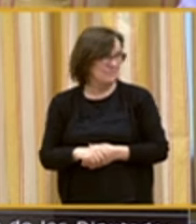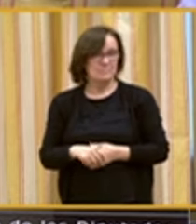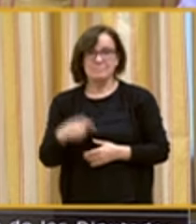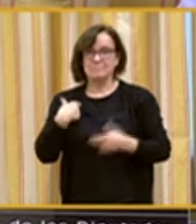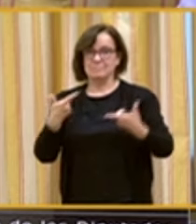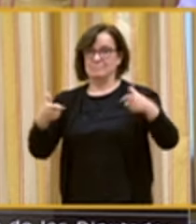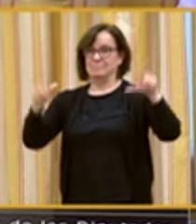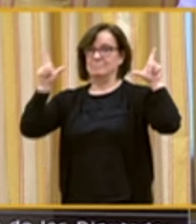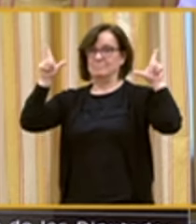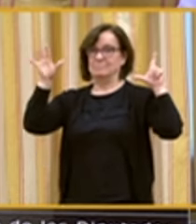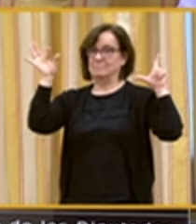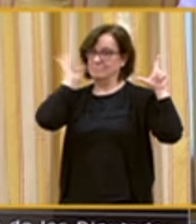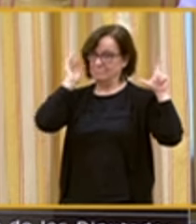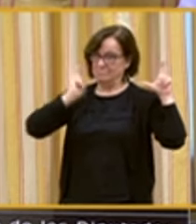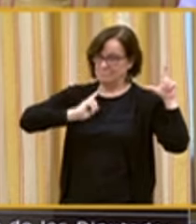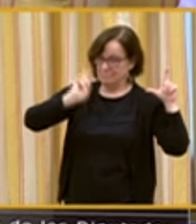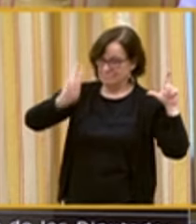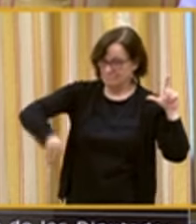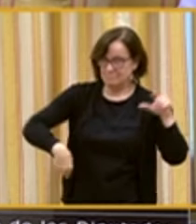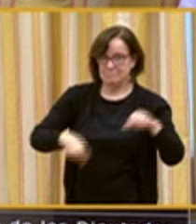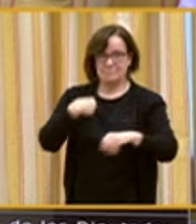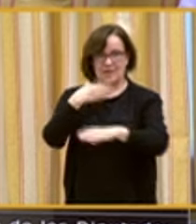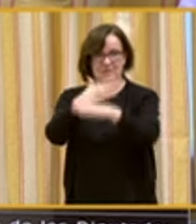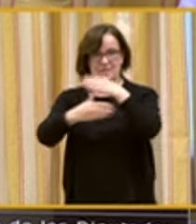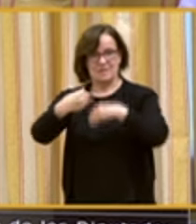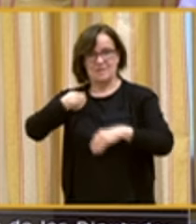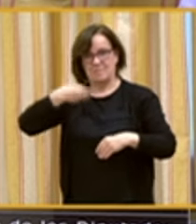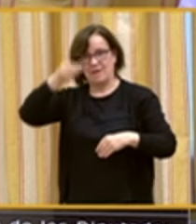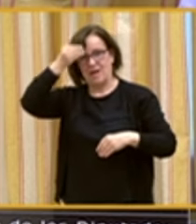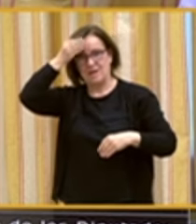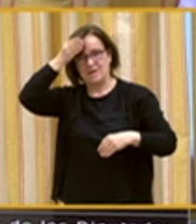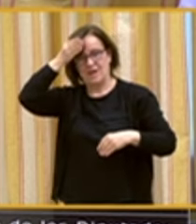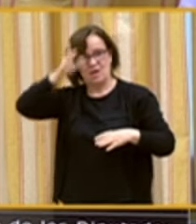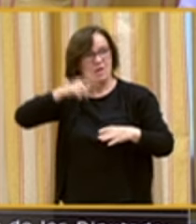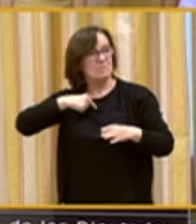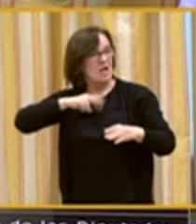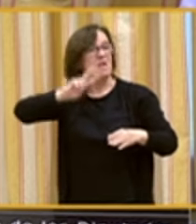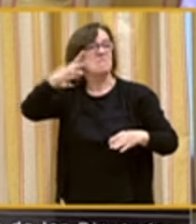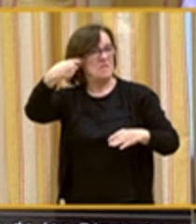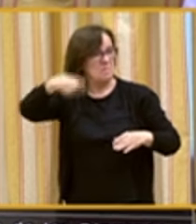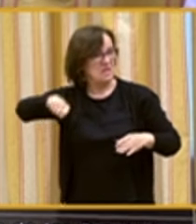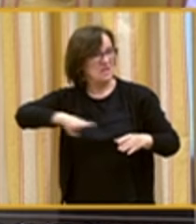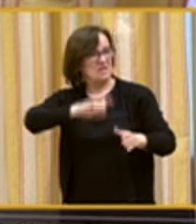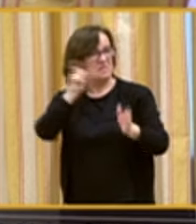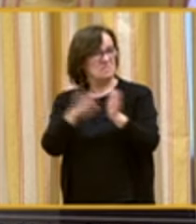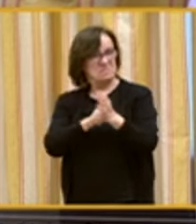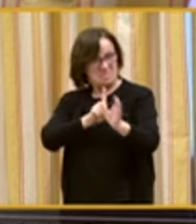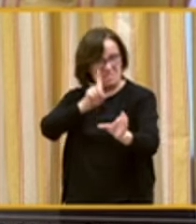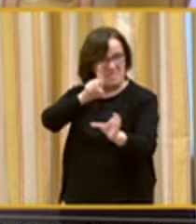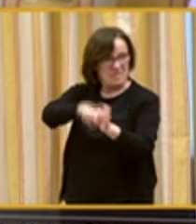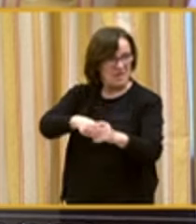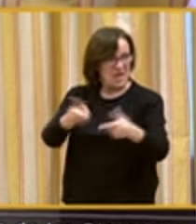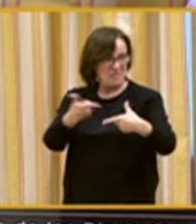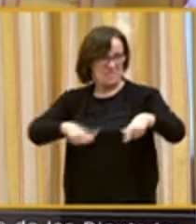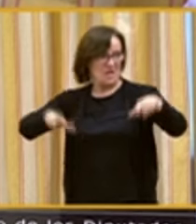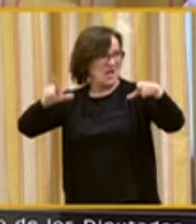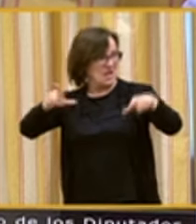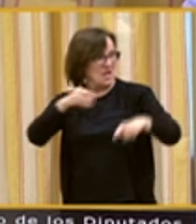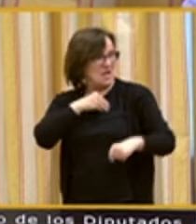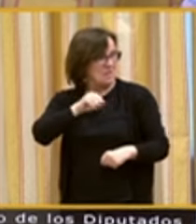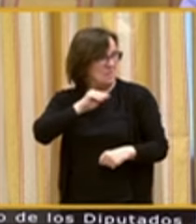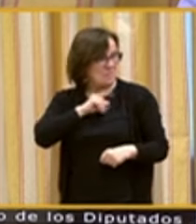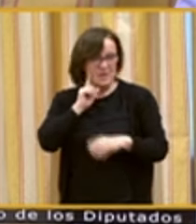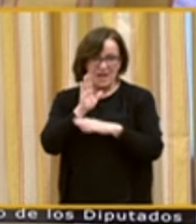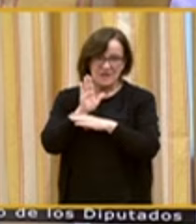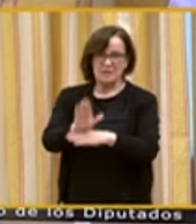propia, como una mujer con discapacidad intelectual, vicepresidenta de plena inclusión y miembro de la Plataforma Española de